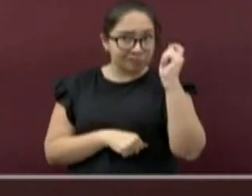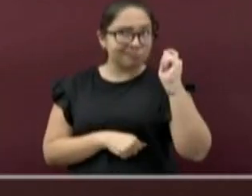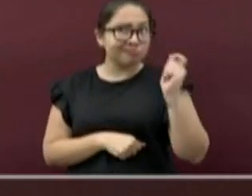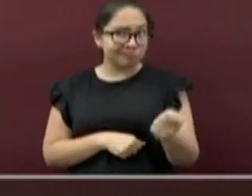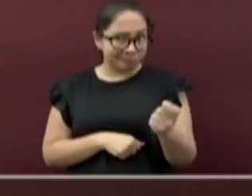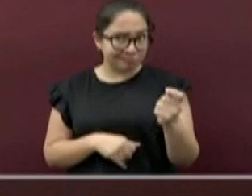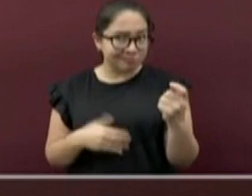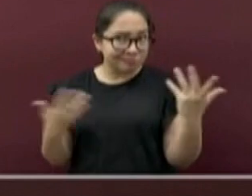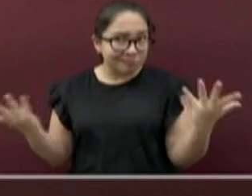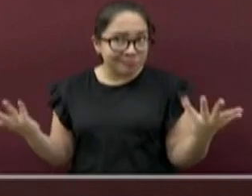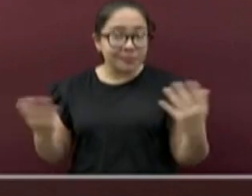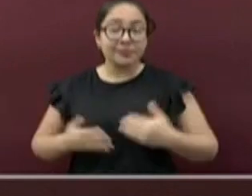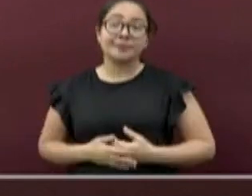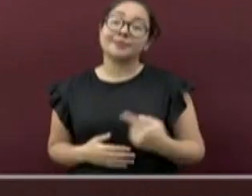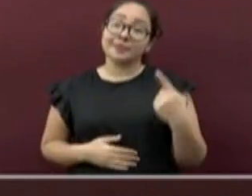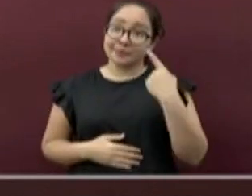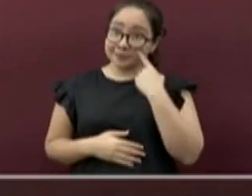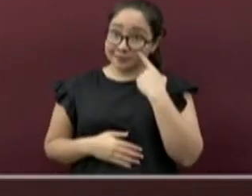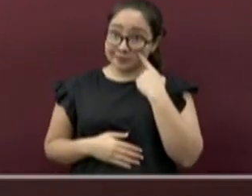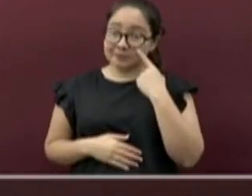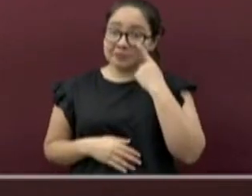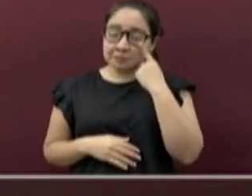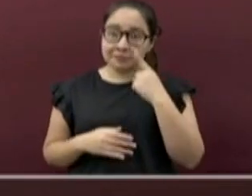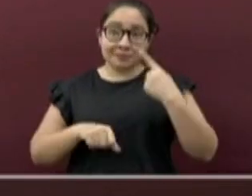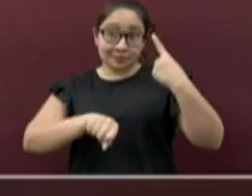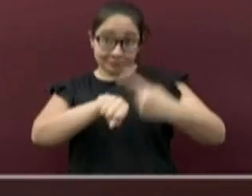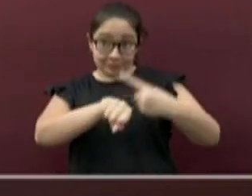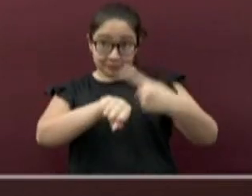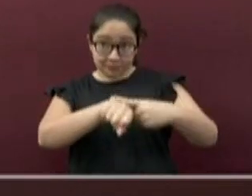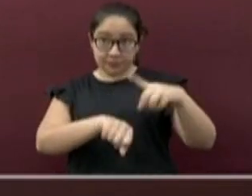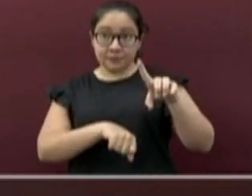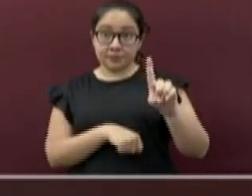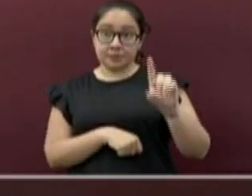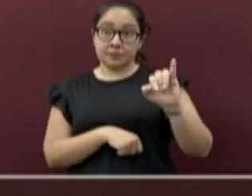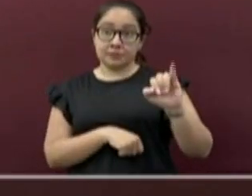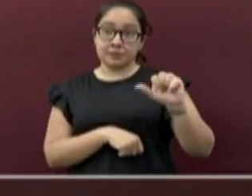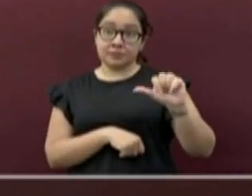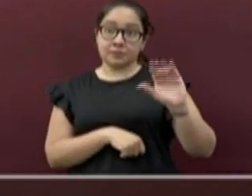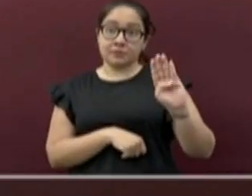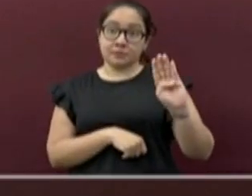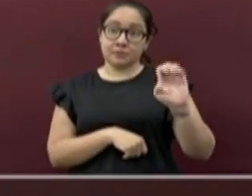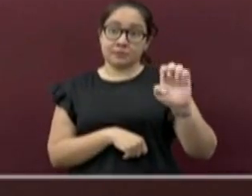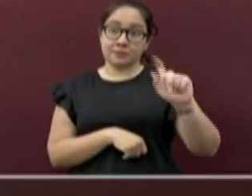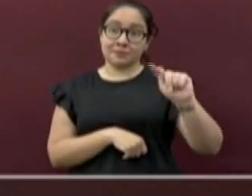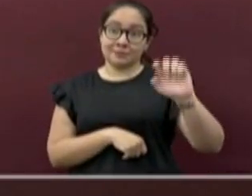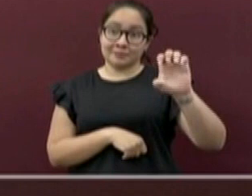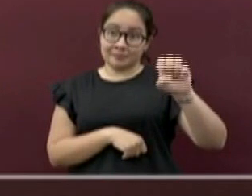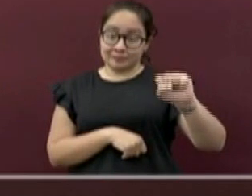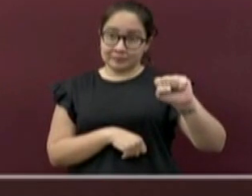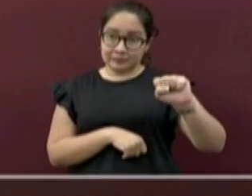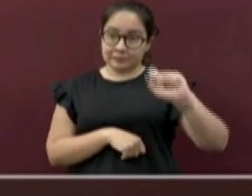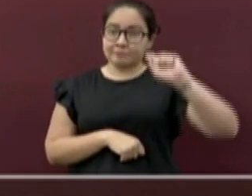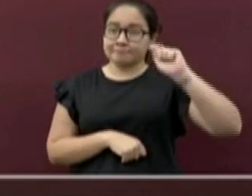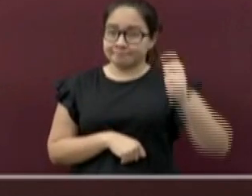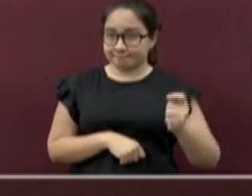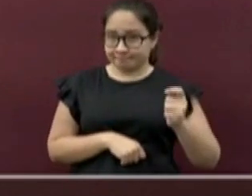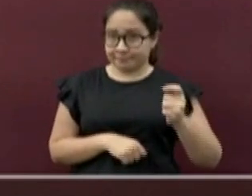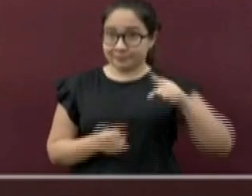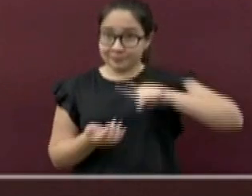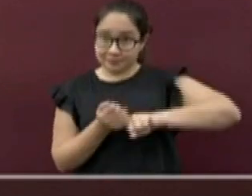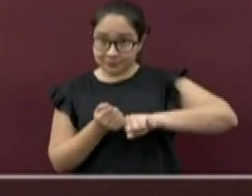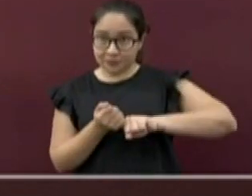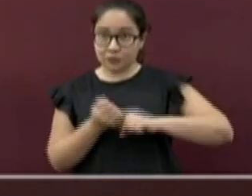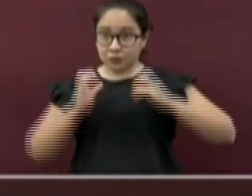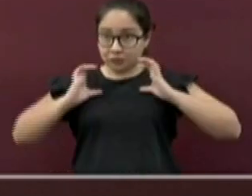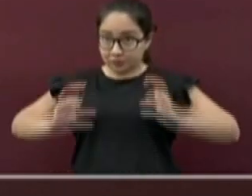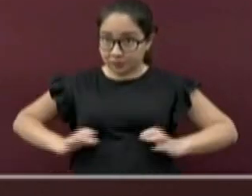Bueno, pues la diabetes es un padecimiento el cual el azúcar o glucosa en la